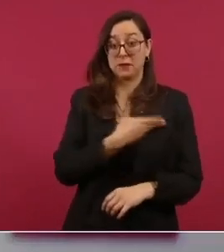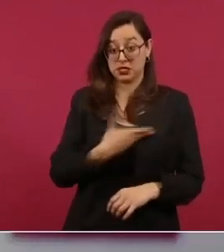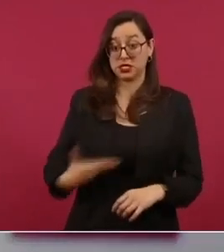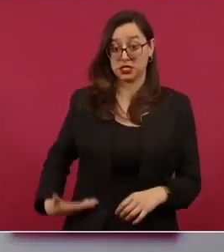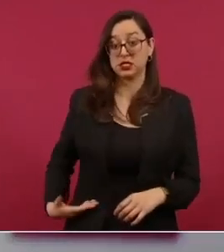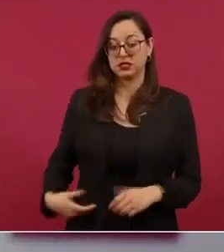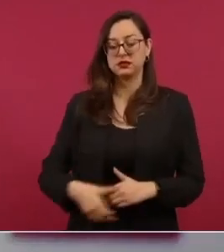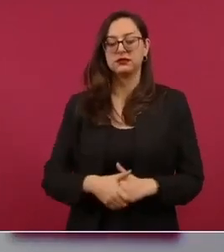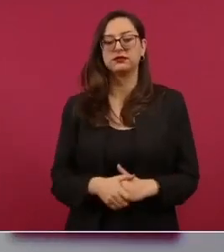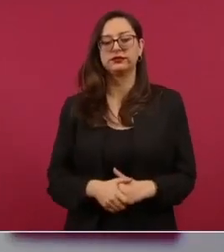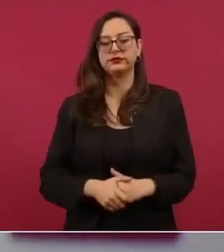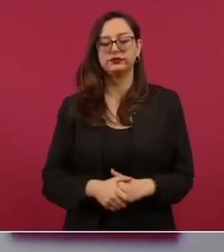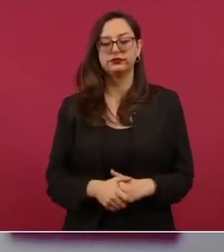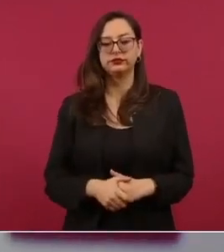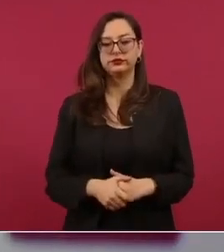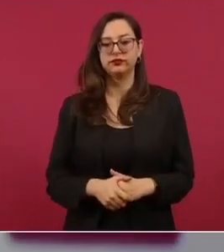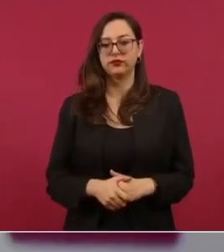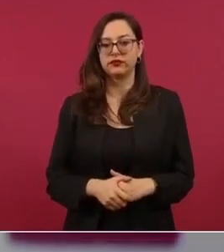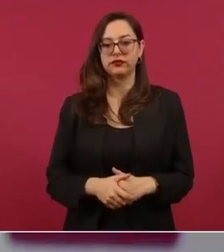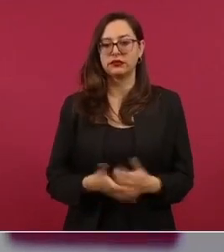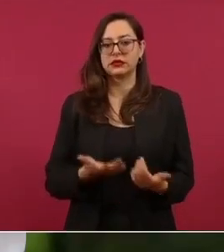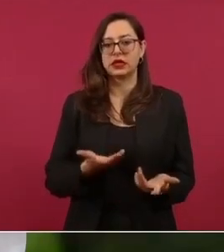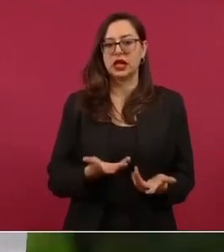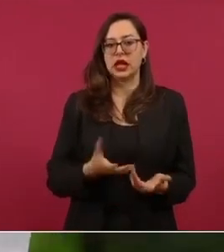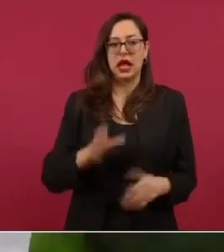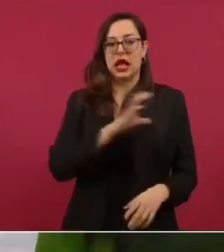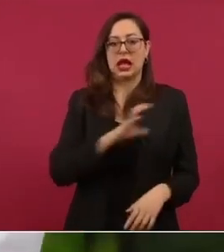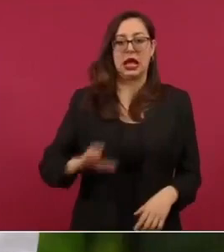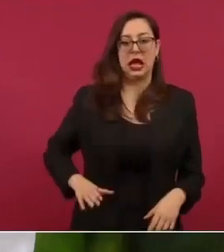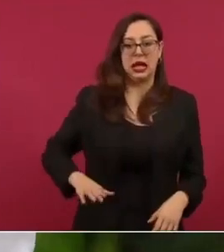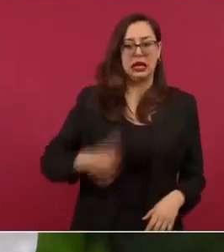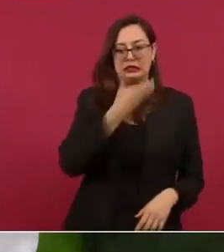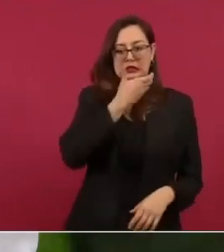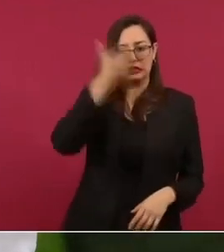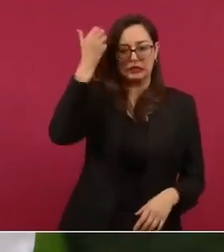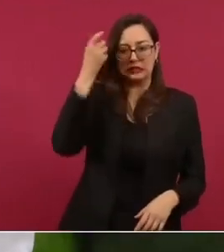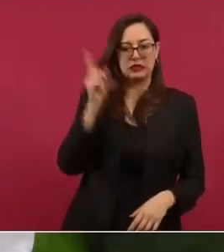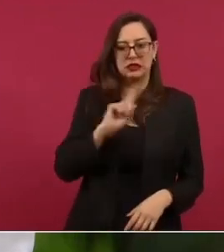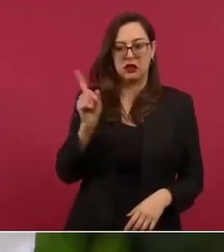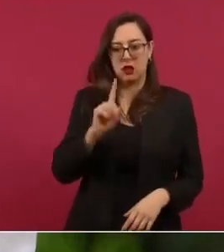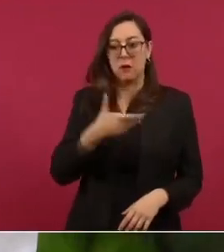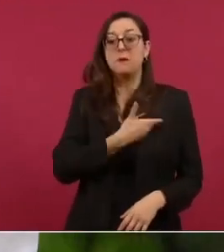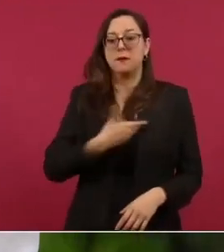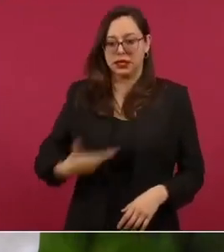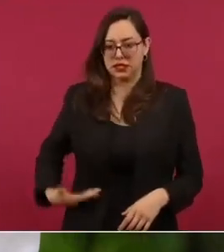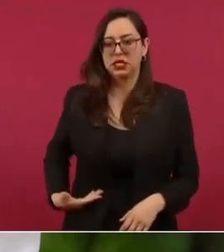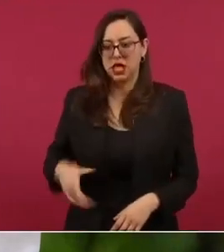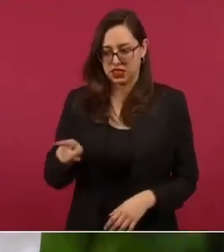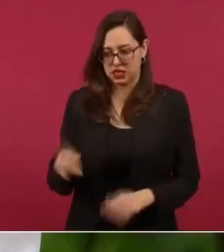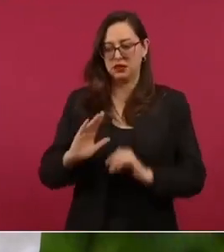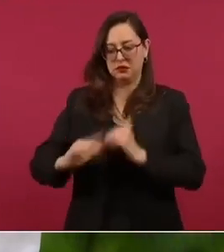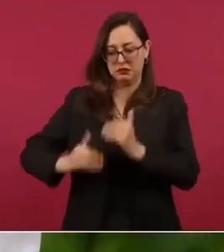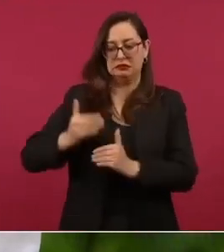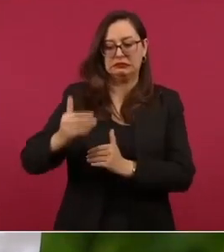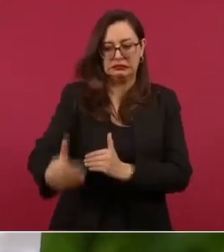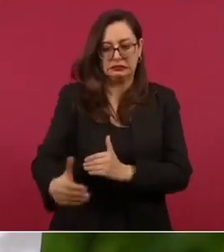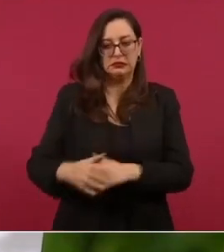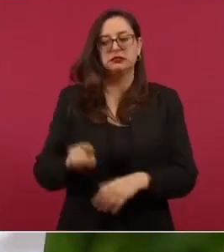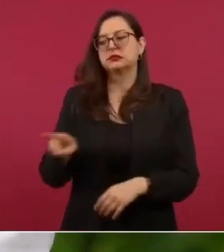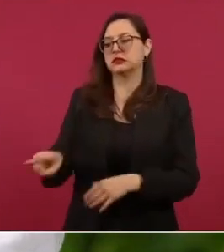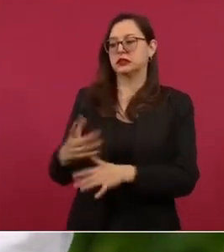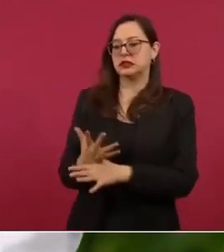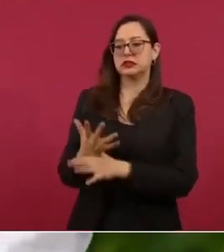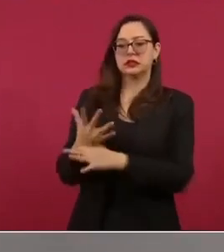no de candidato o después de que fue presidente decía